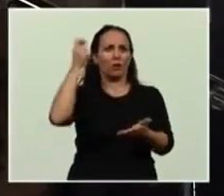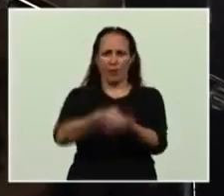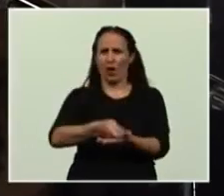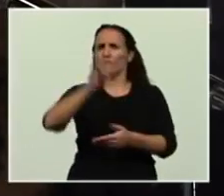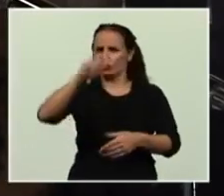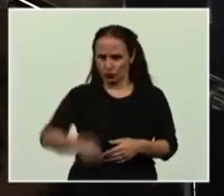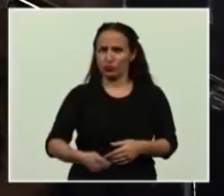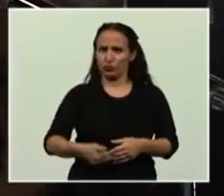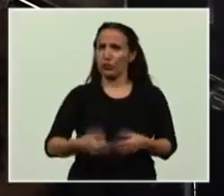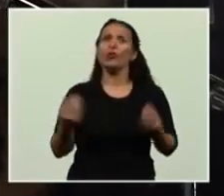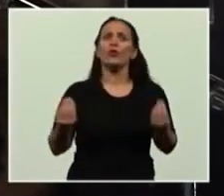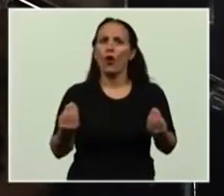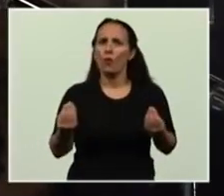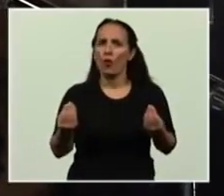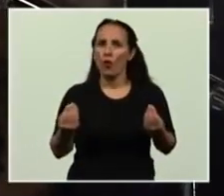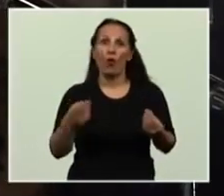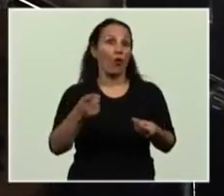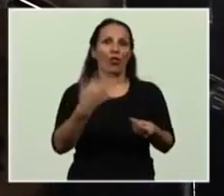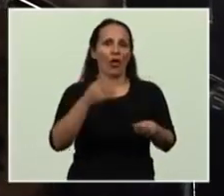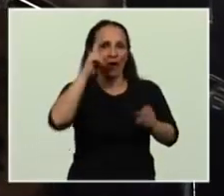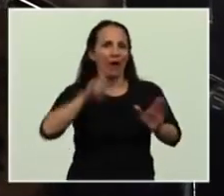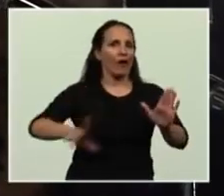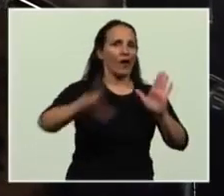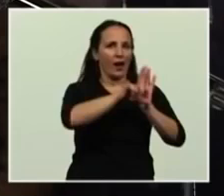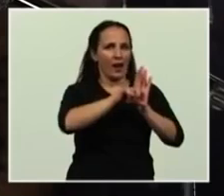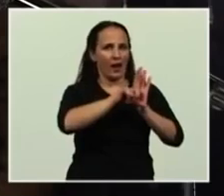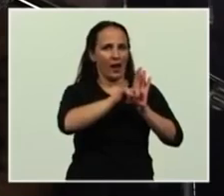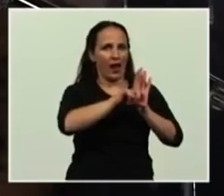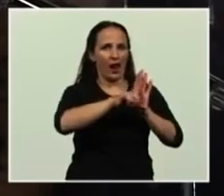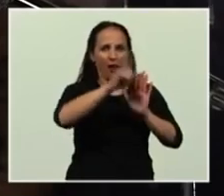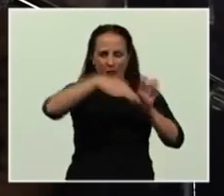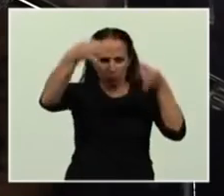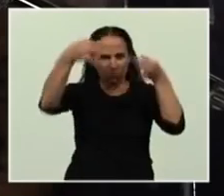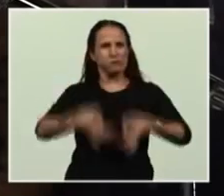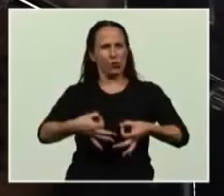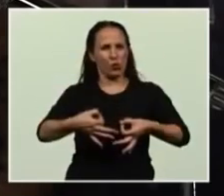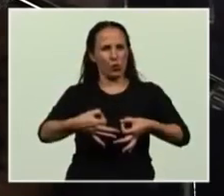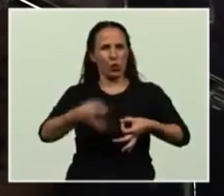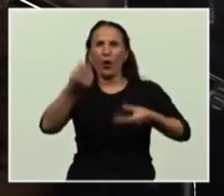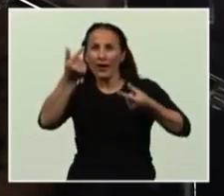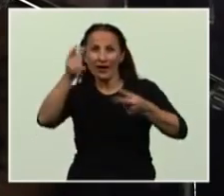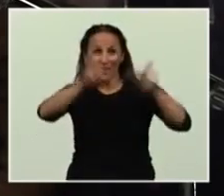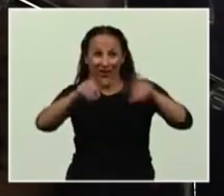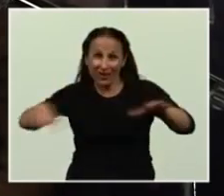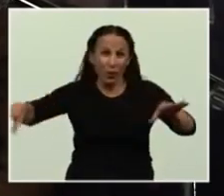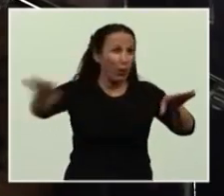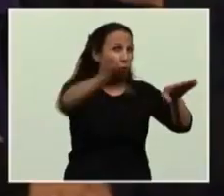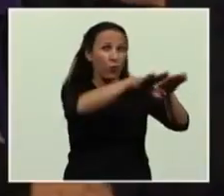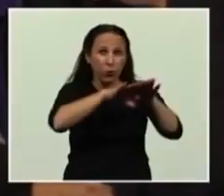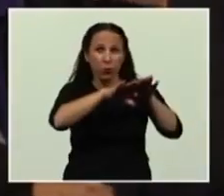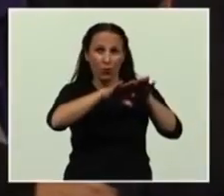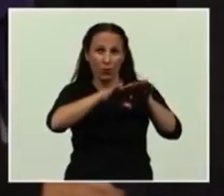en condiciones legales, legítimas y equitativas para todos,